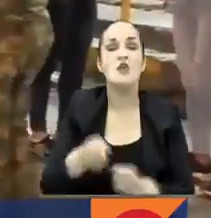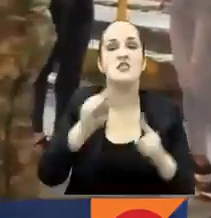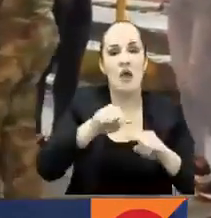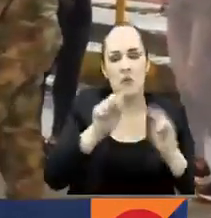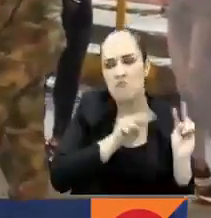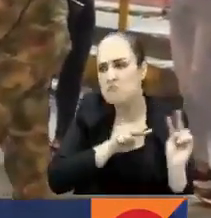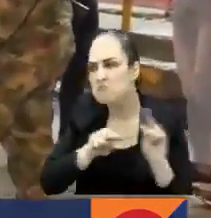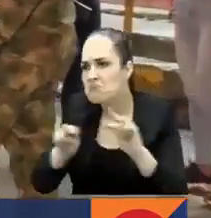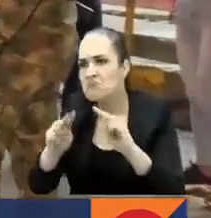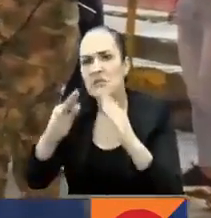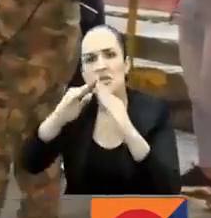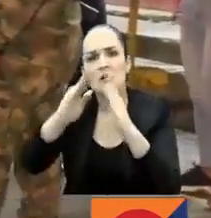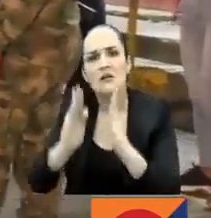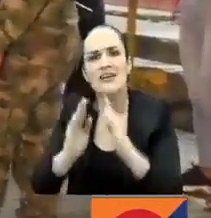con las medidas establecidas por el gobierno distrital. ¡Gracias! ¡Gracias! ¡Gracias!